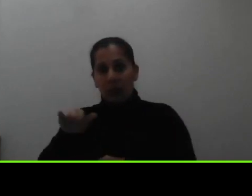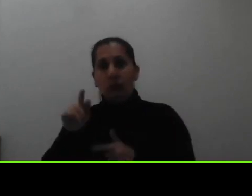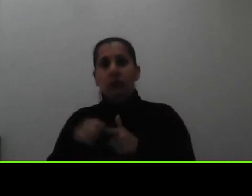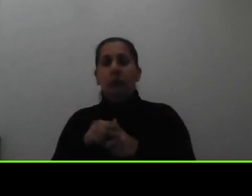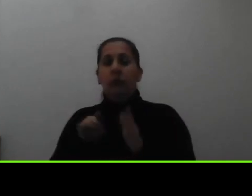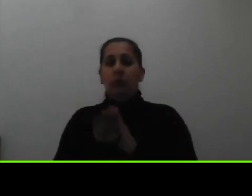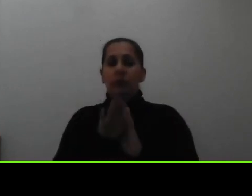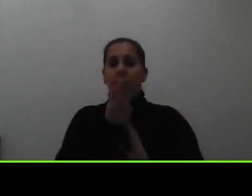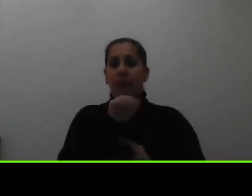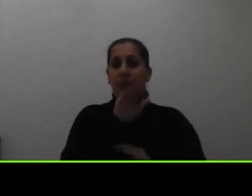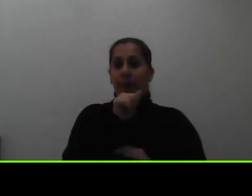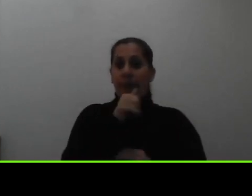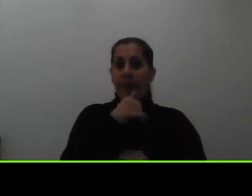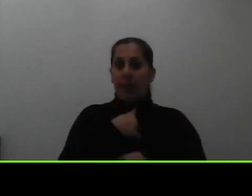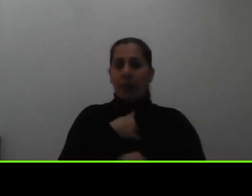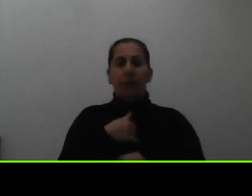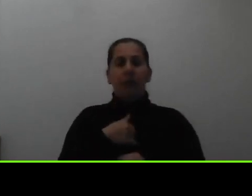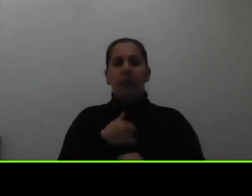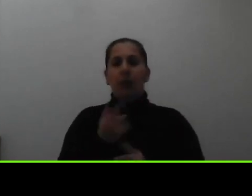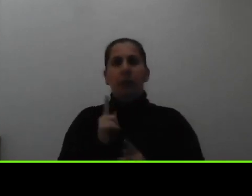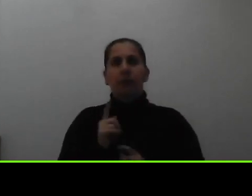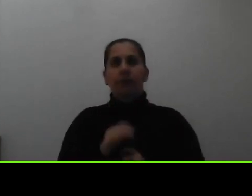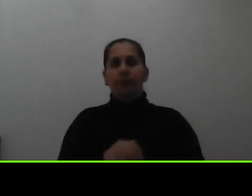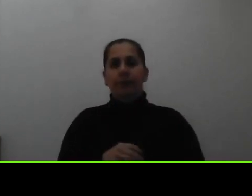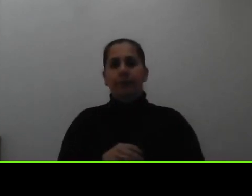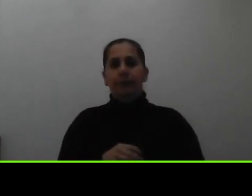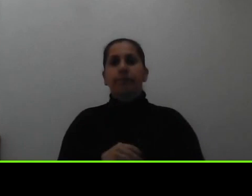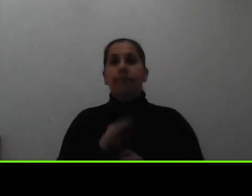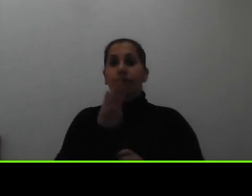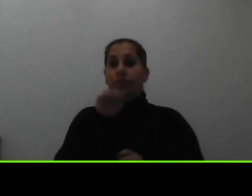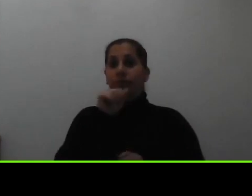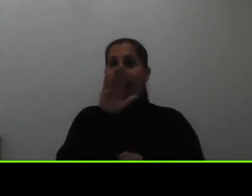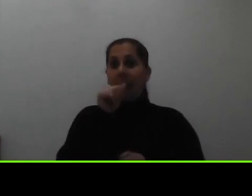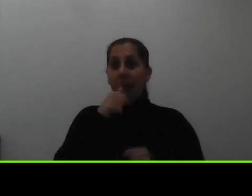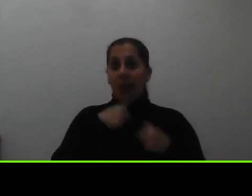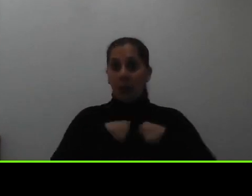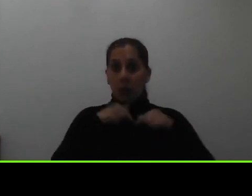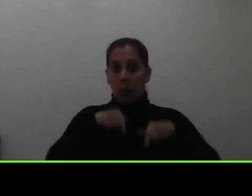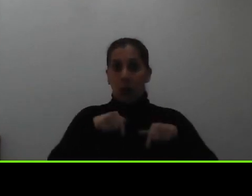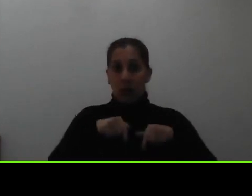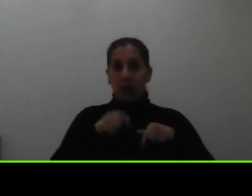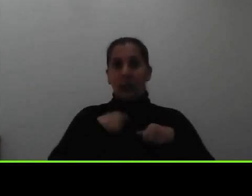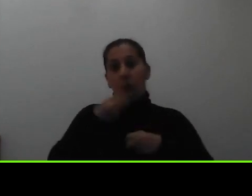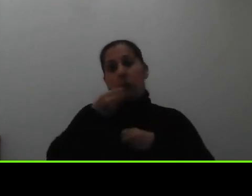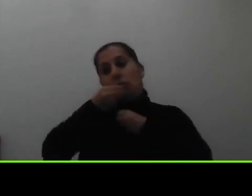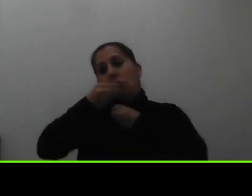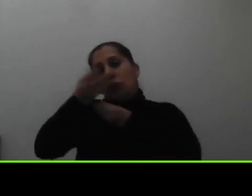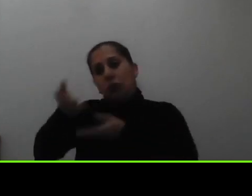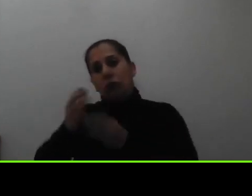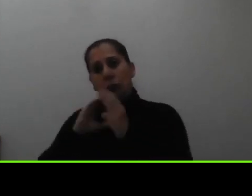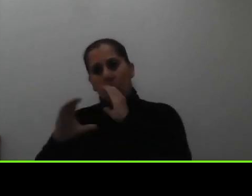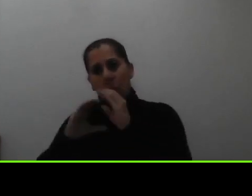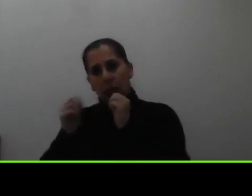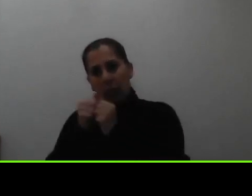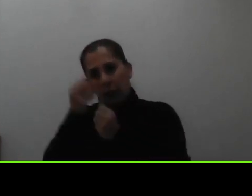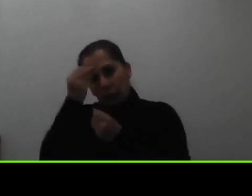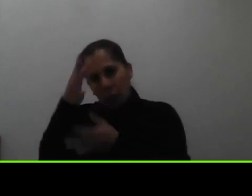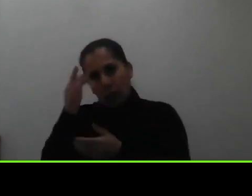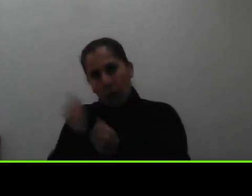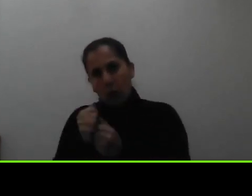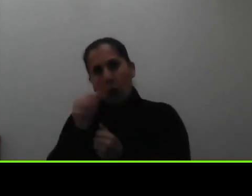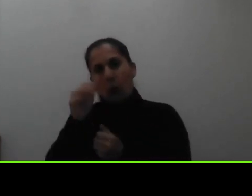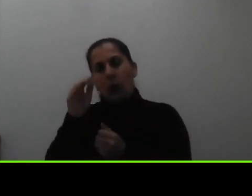gestionarlo vamos a ver gestionarlo no tiene que comunicarlo a trabajo social porque recuerden que ustedes tienen un expediente